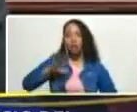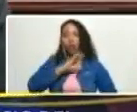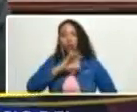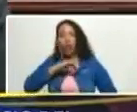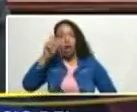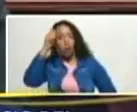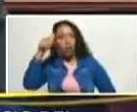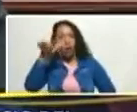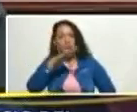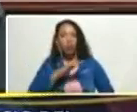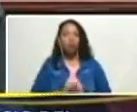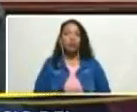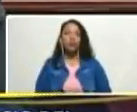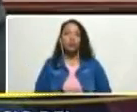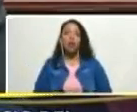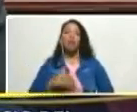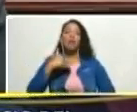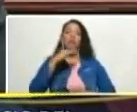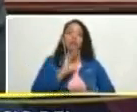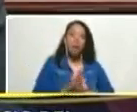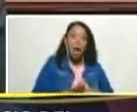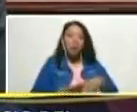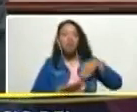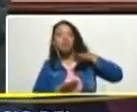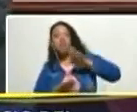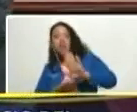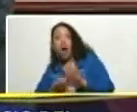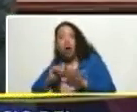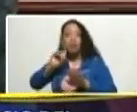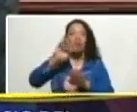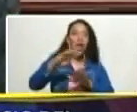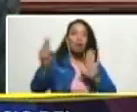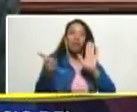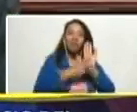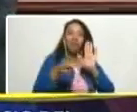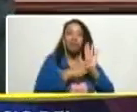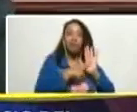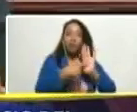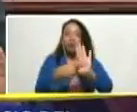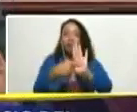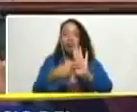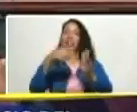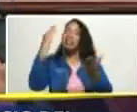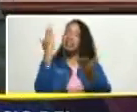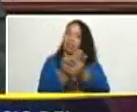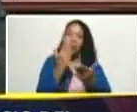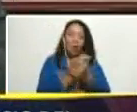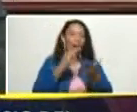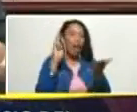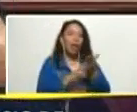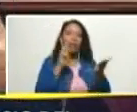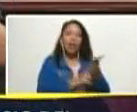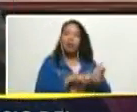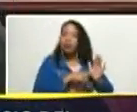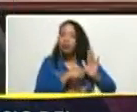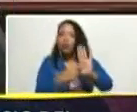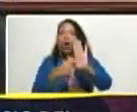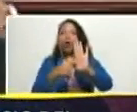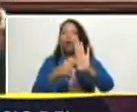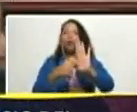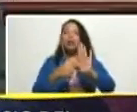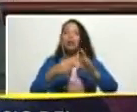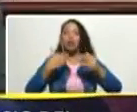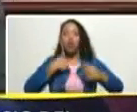pueblo paso a paso con la verdad siempre con la verdad abriendo nuestro corazón nuestro